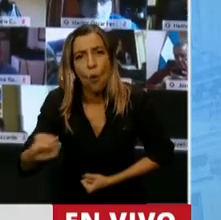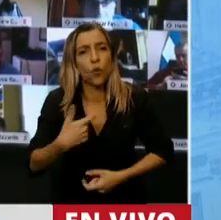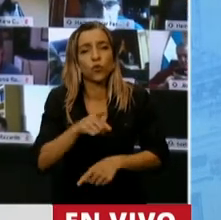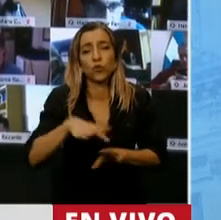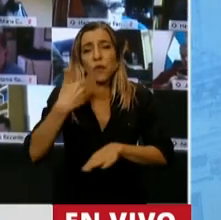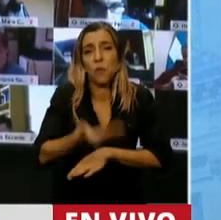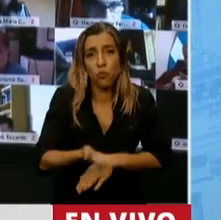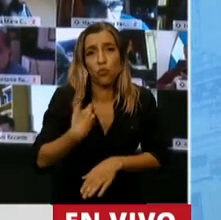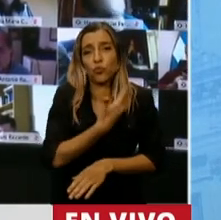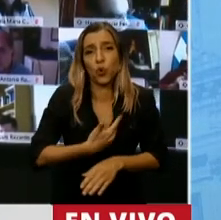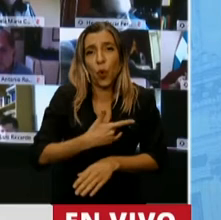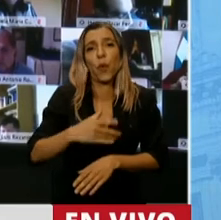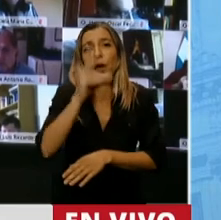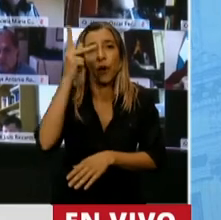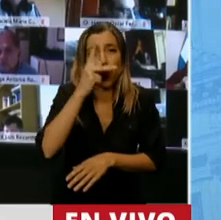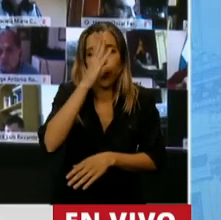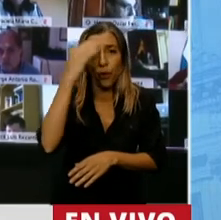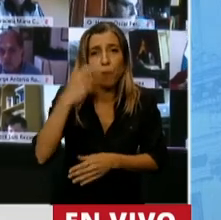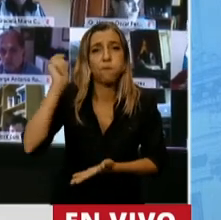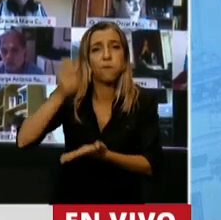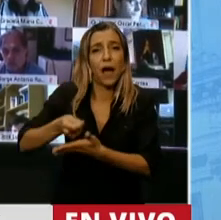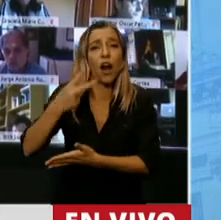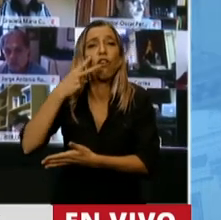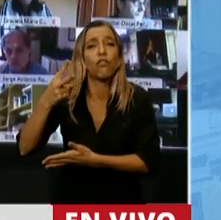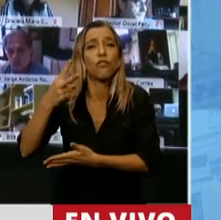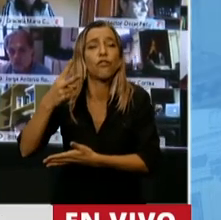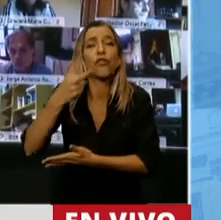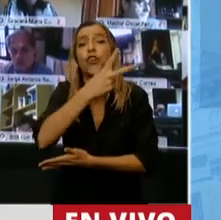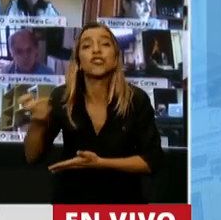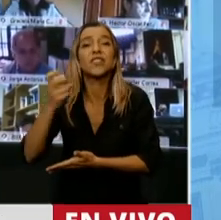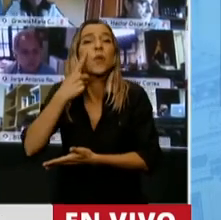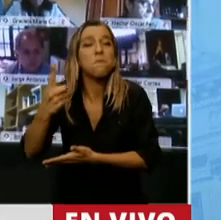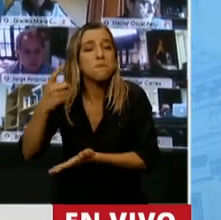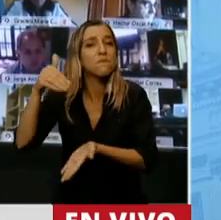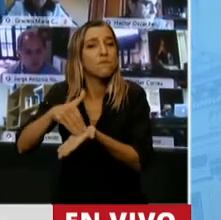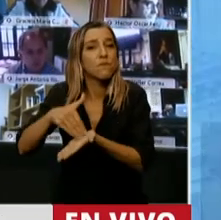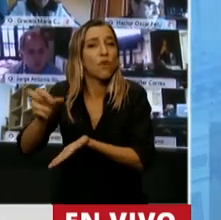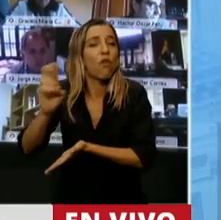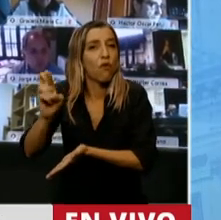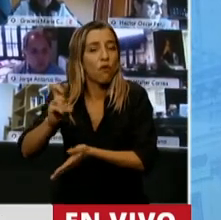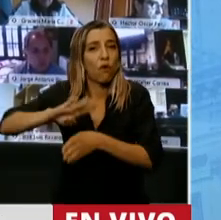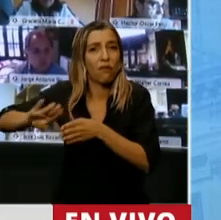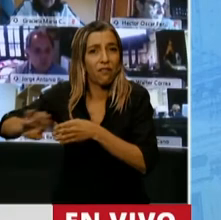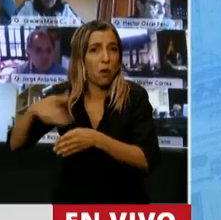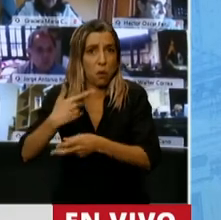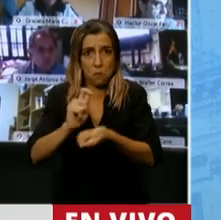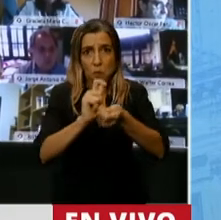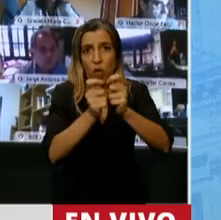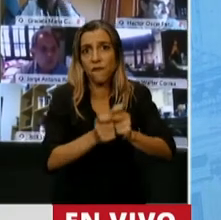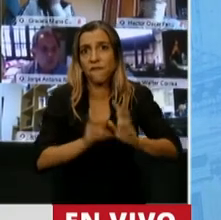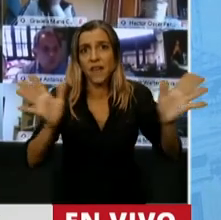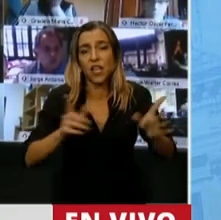que pagaron 200.000 millones de dólares de deuda, no modificaron ninguno de los problemas estructurales de los